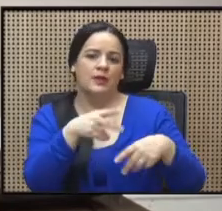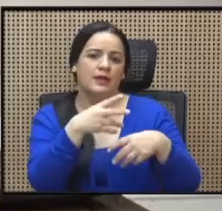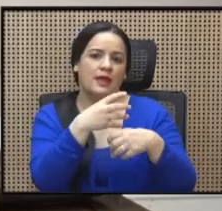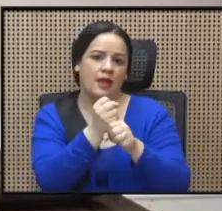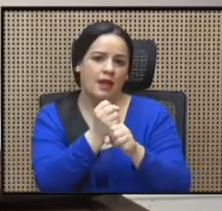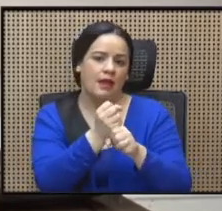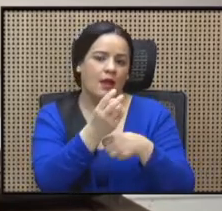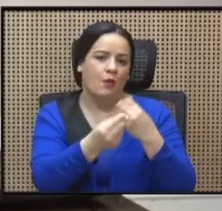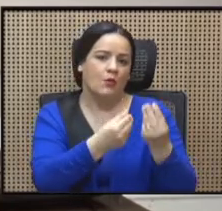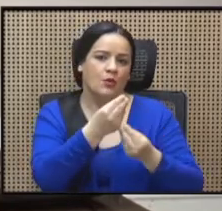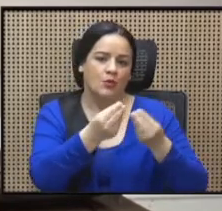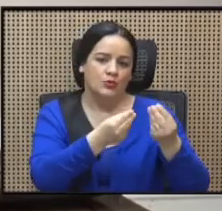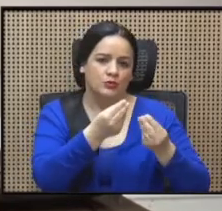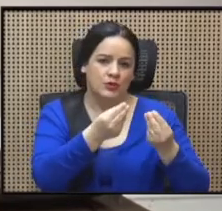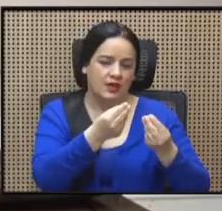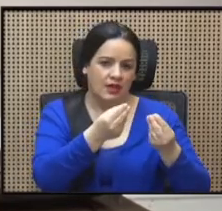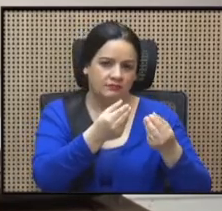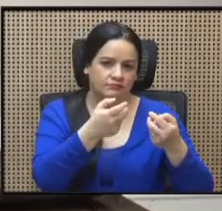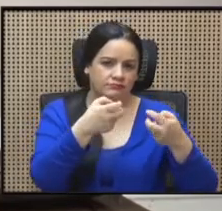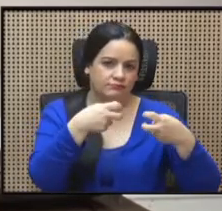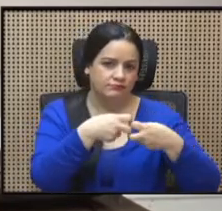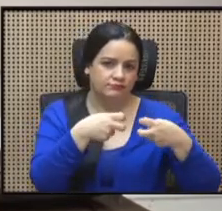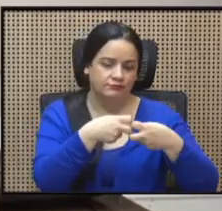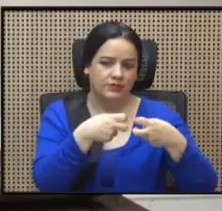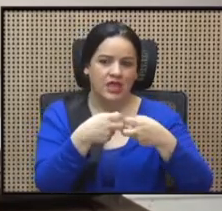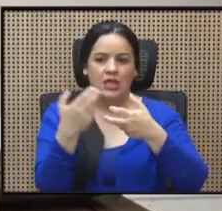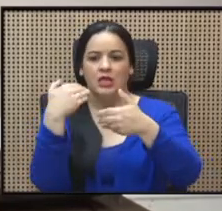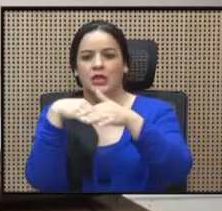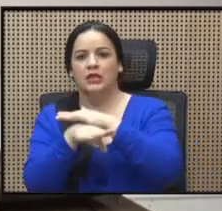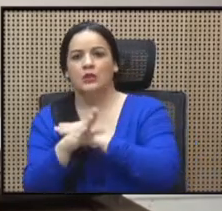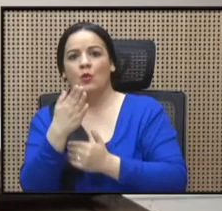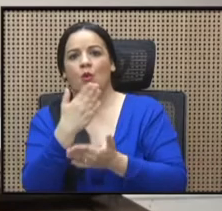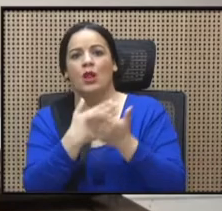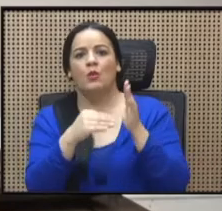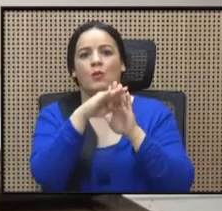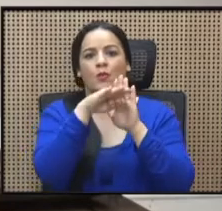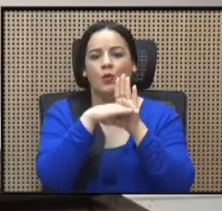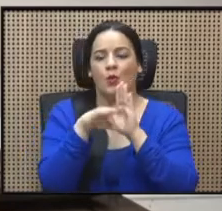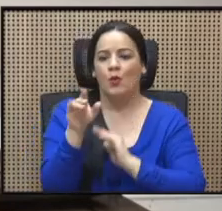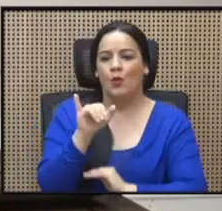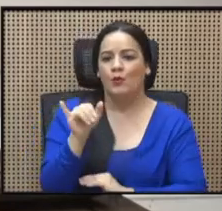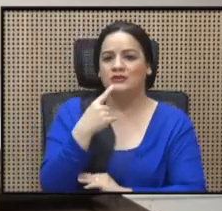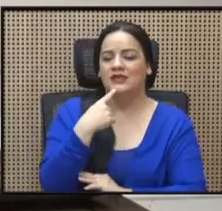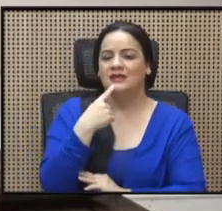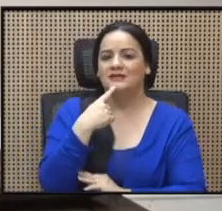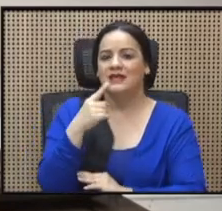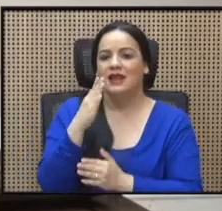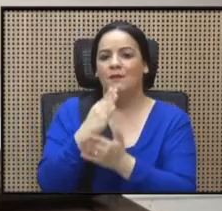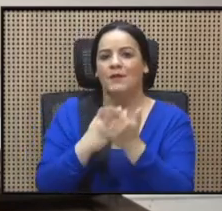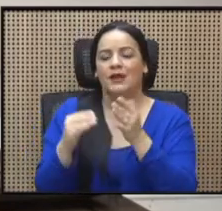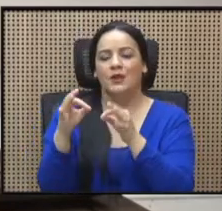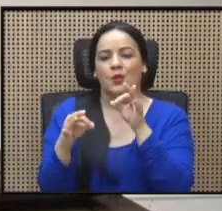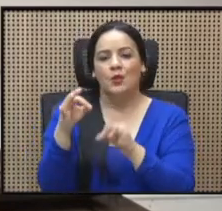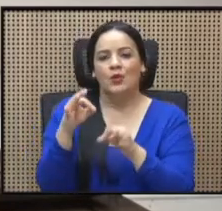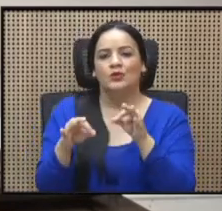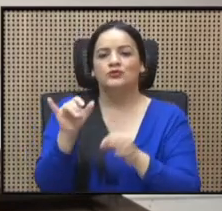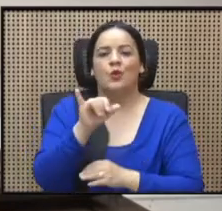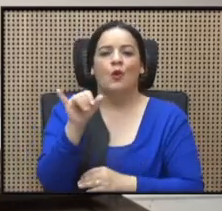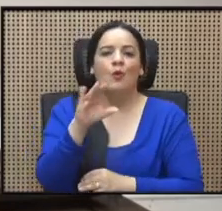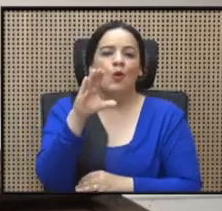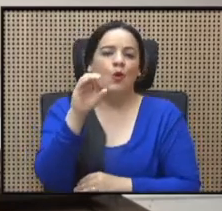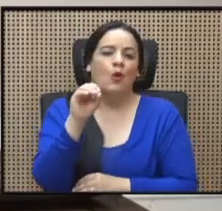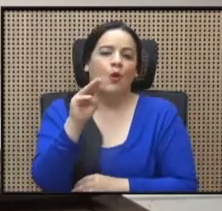Esto, como dicen en la jerga, digamos, jurídica, es un comején que se está